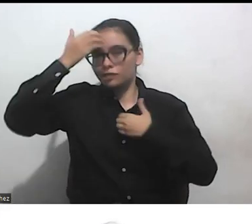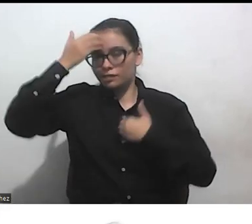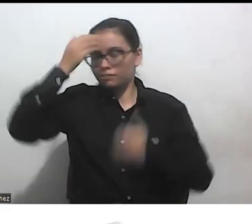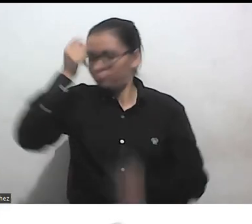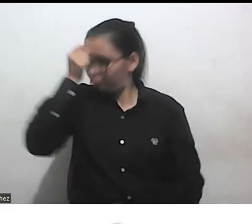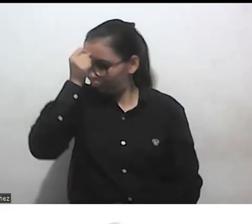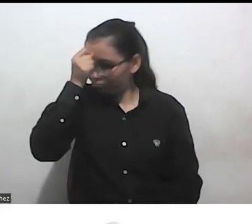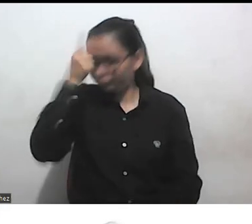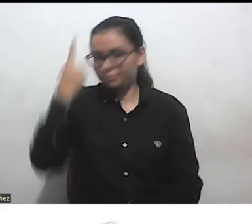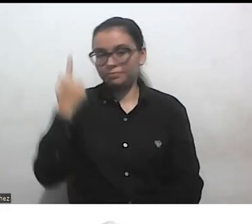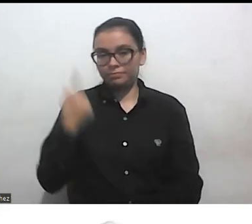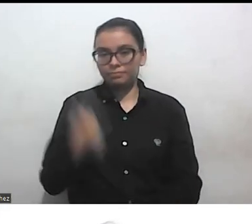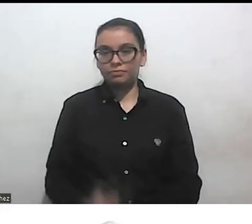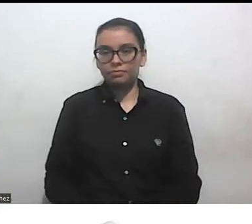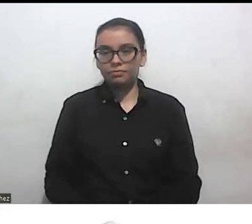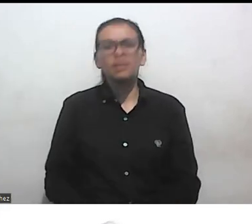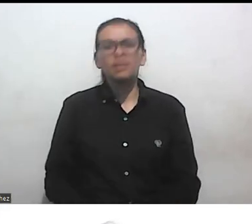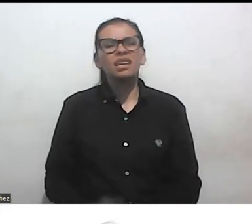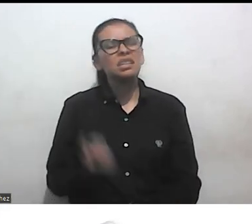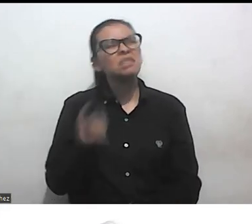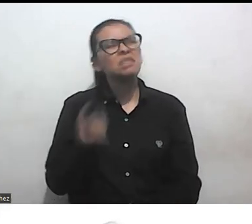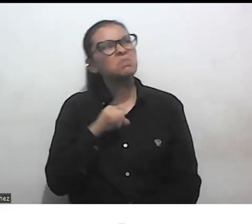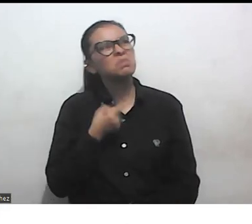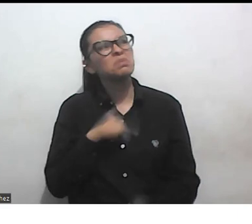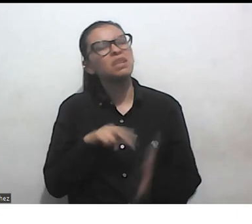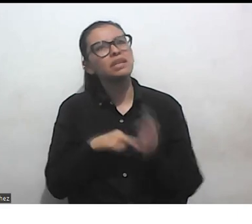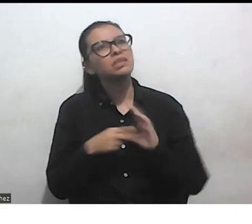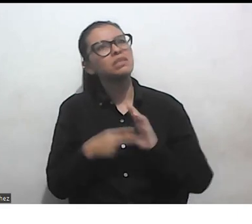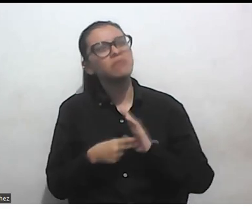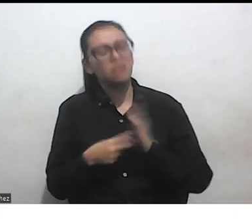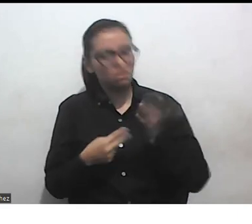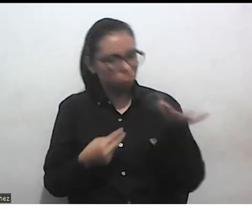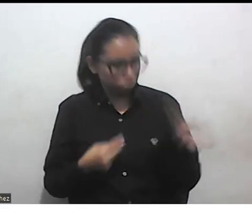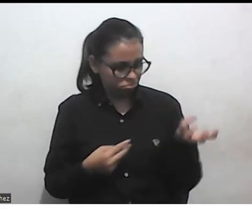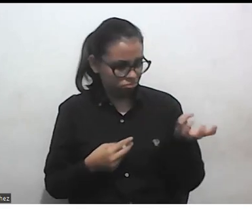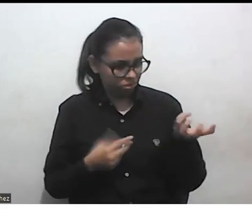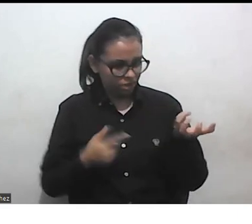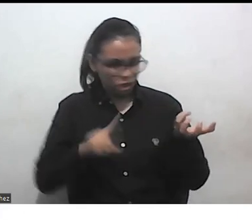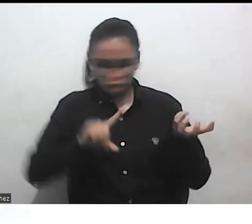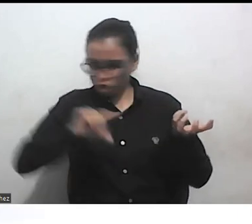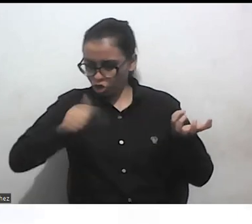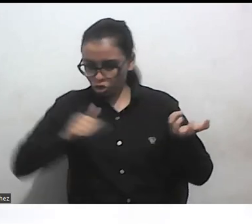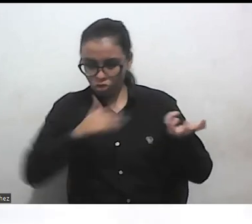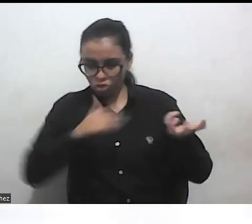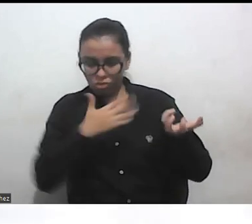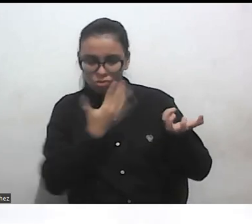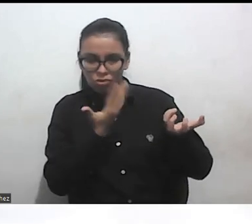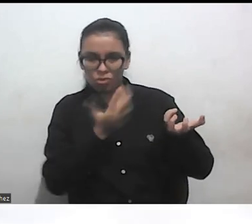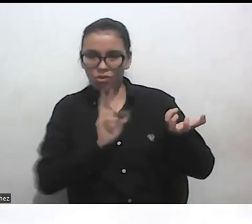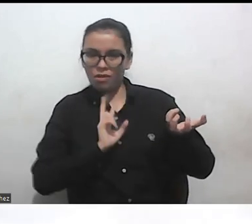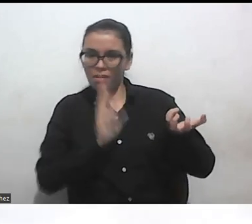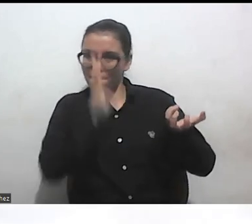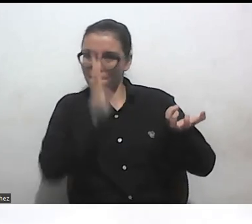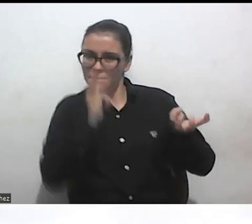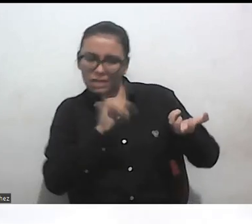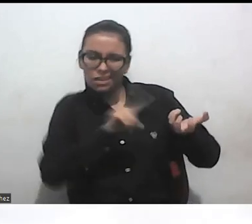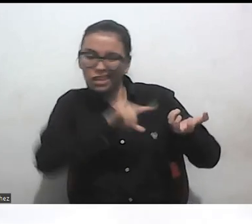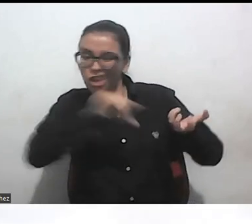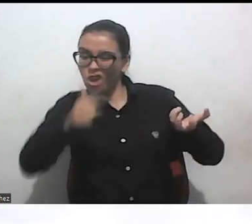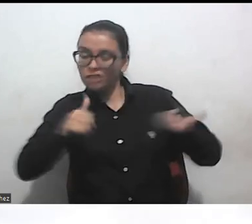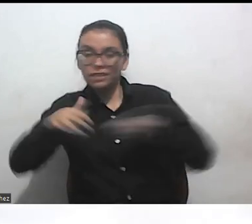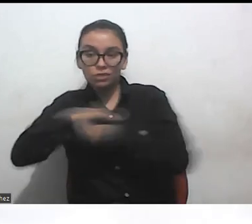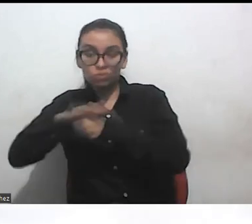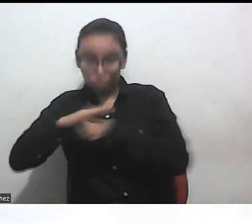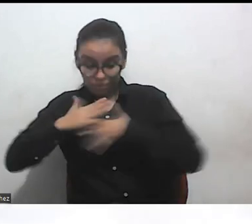¿Y qué significaba hacer eso en combinación con las otras cosas que vivía?